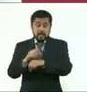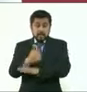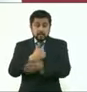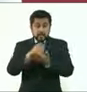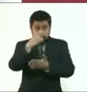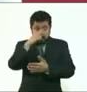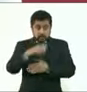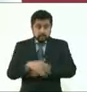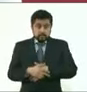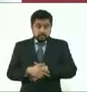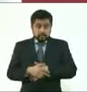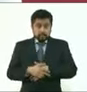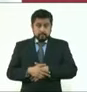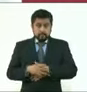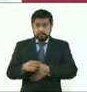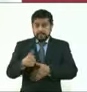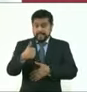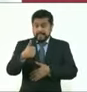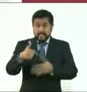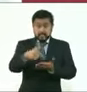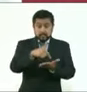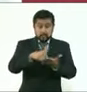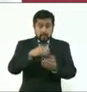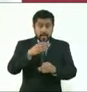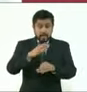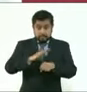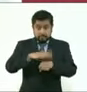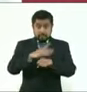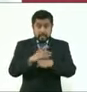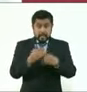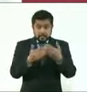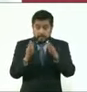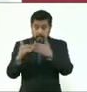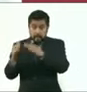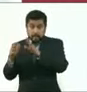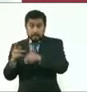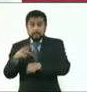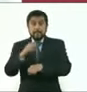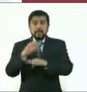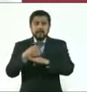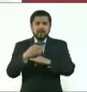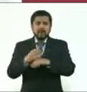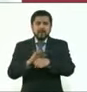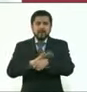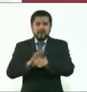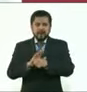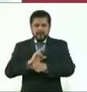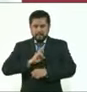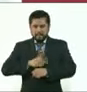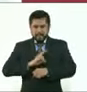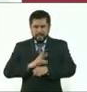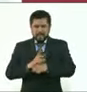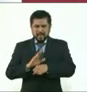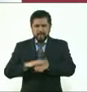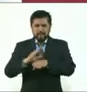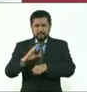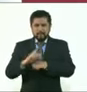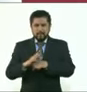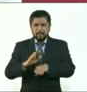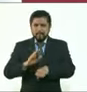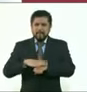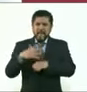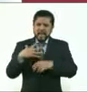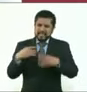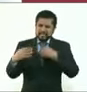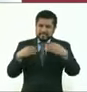son seis kioscos más. El tema es que hoy esta variante de TN es mucho más contagiosa que las